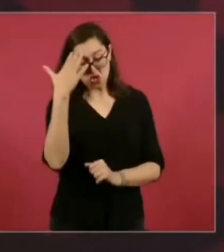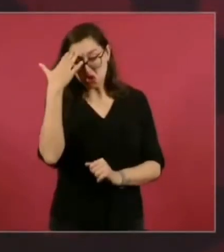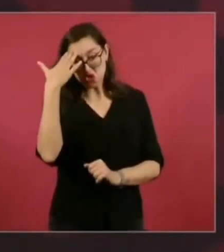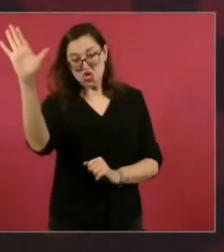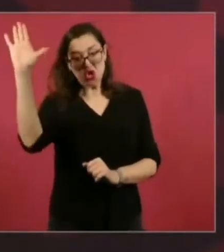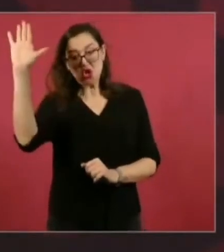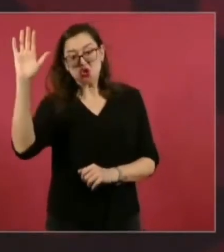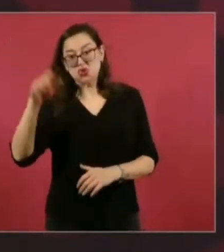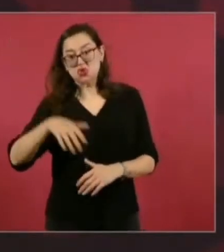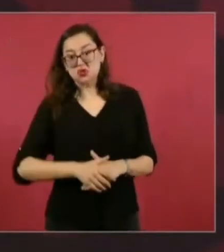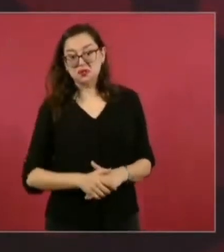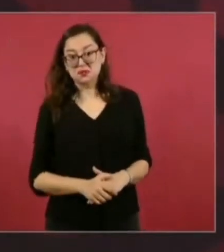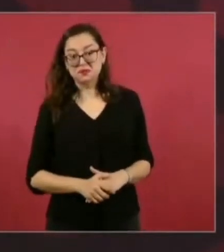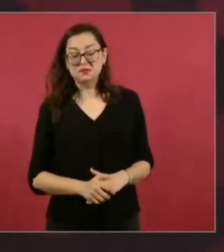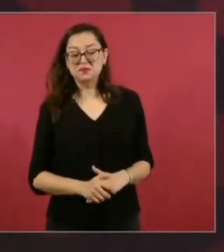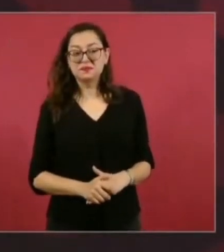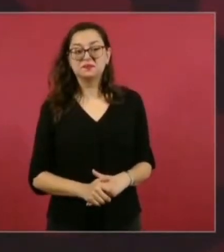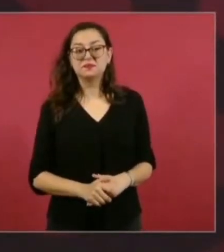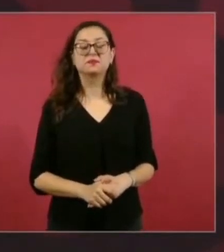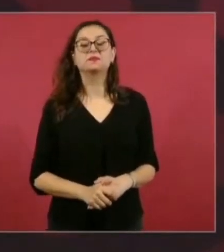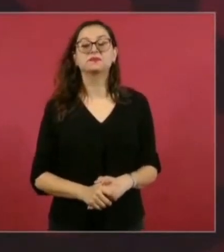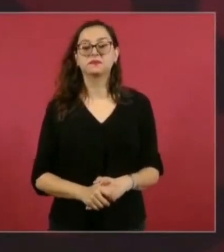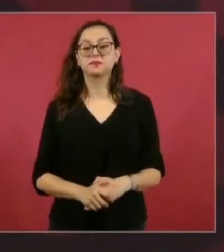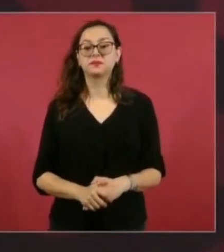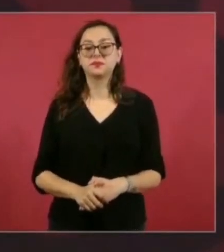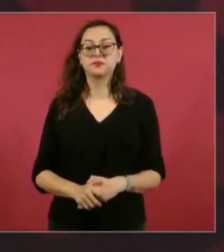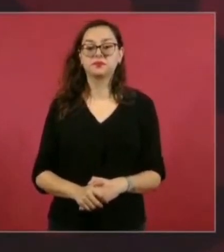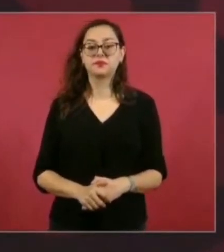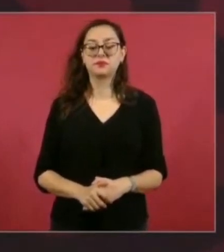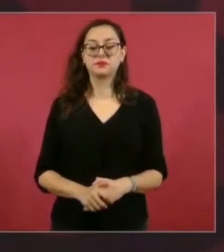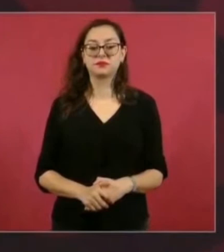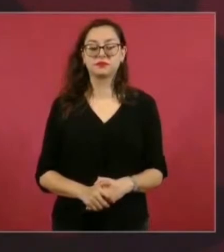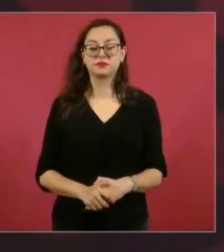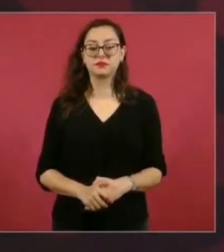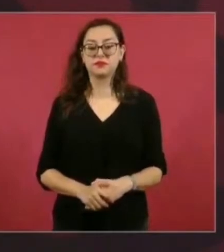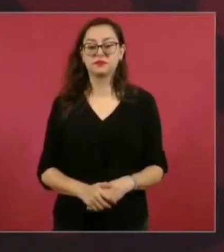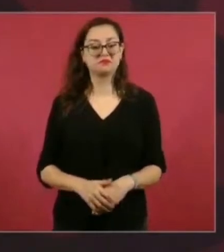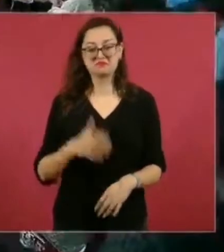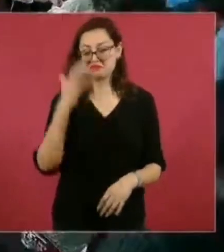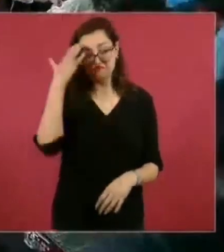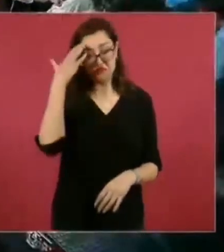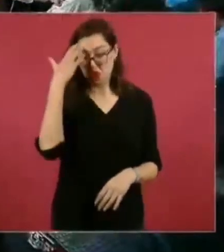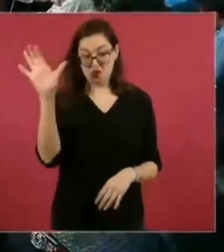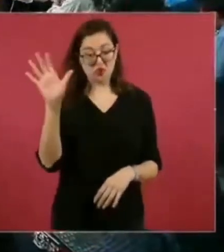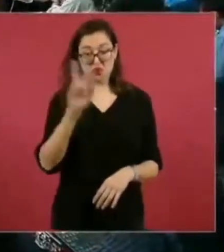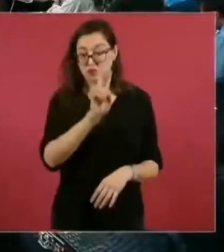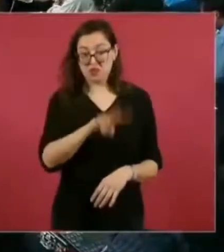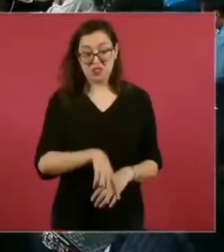irreconocible.